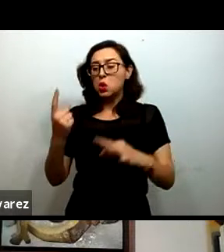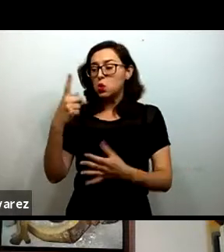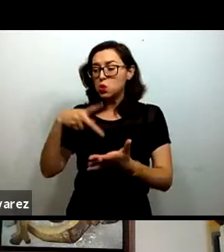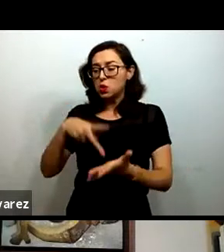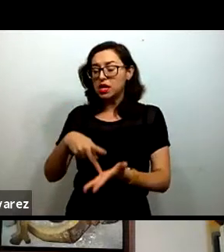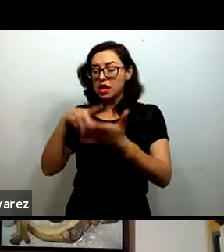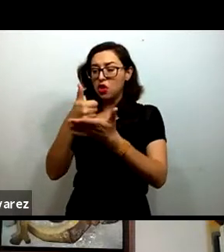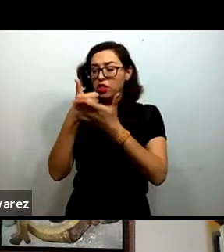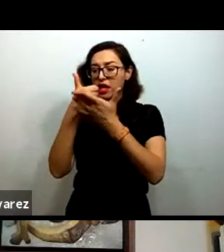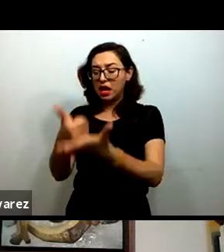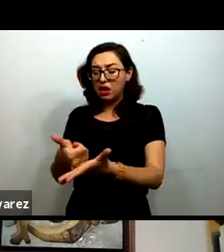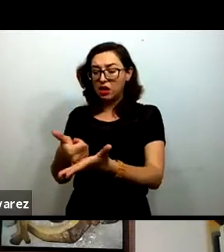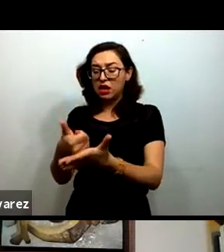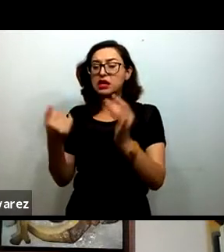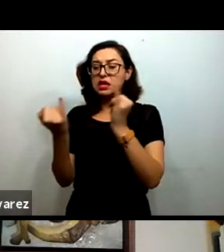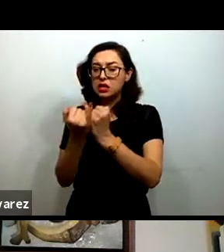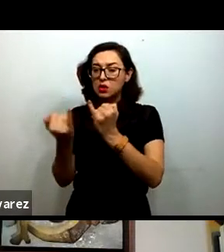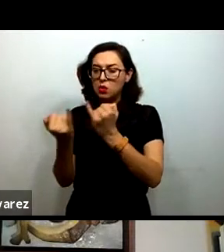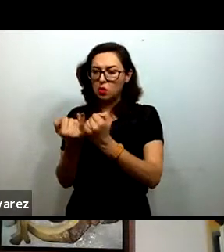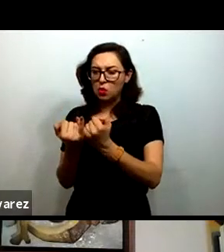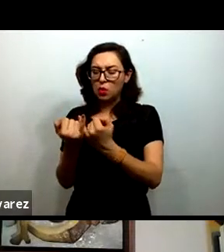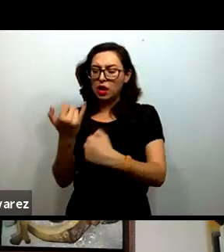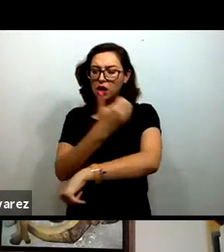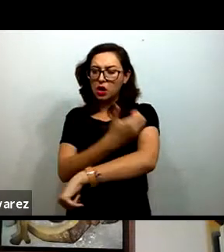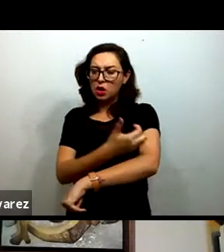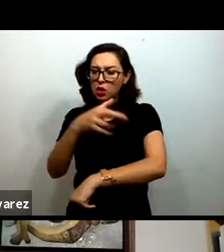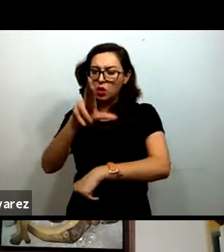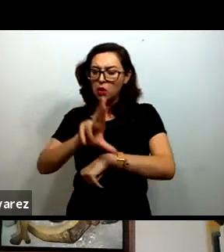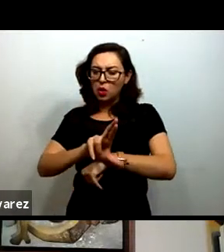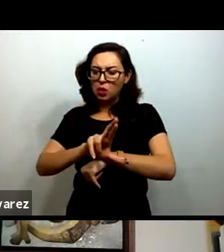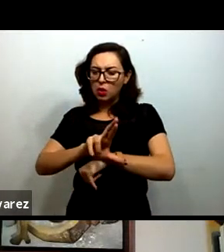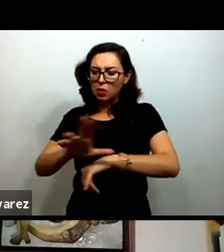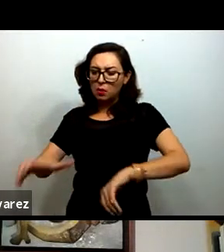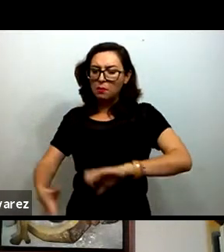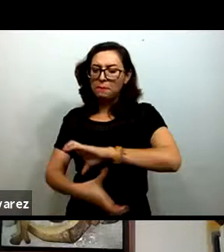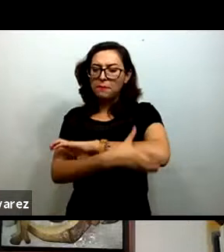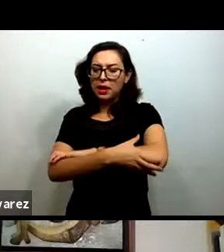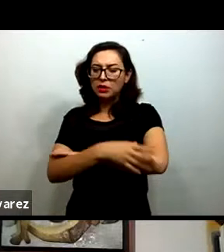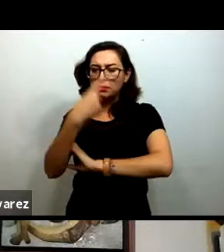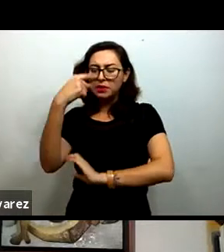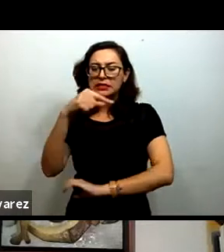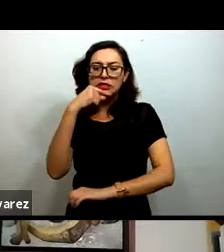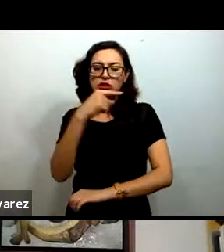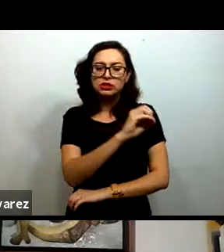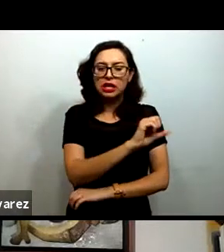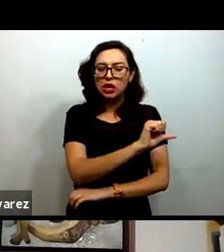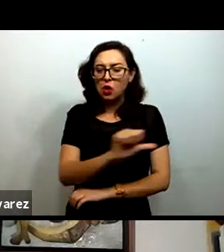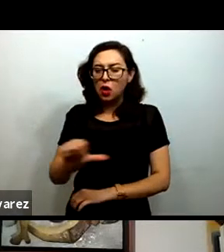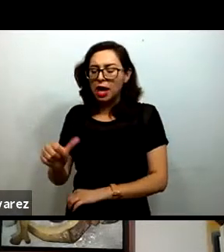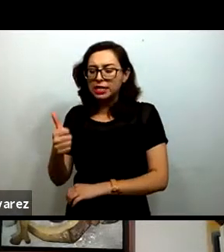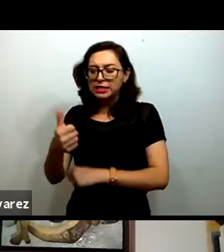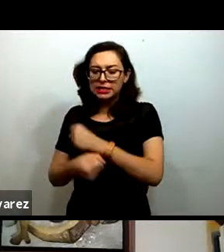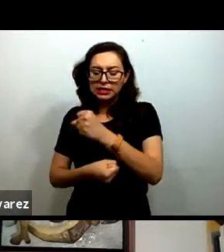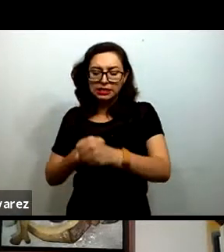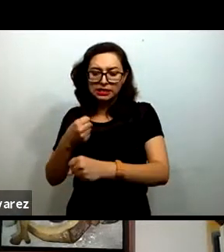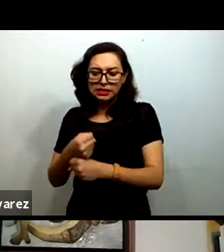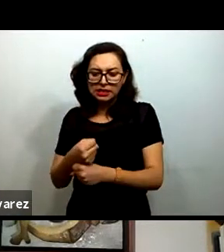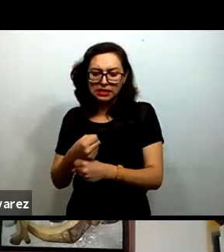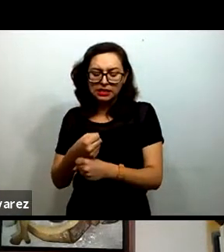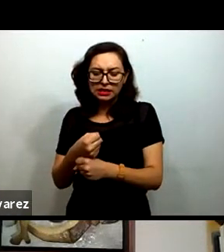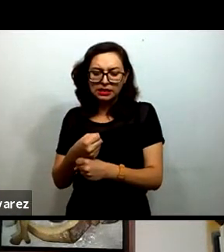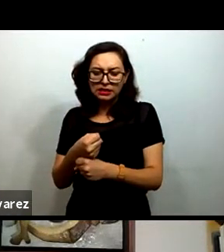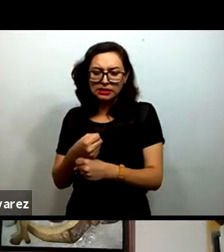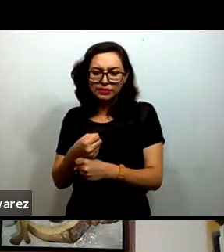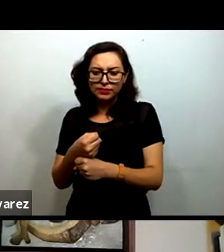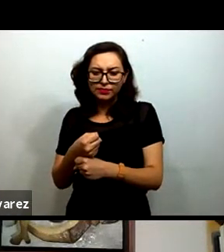y coordina a nivel nacional el colectivo Pacto por la Primera Infancia, iniciativa ciudadana de incidencia y impacto